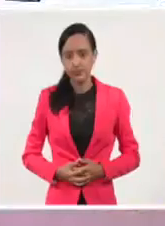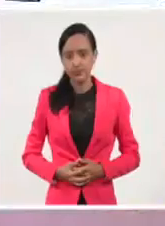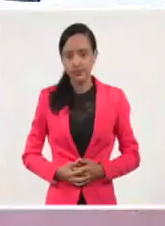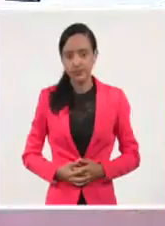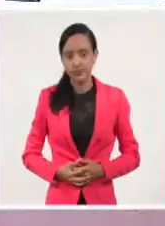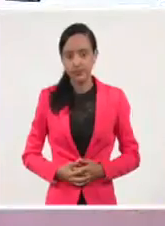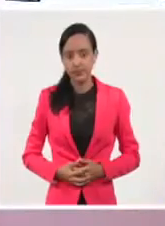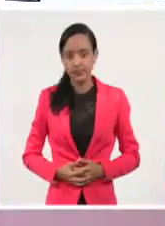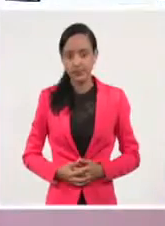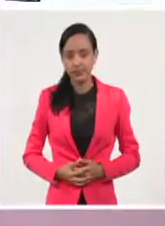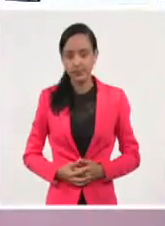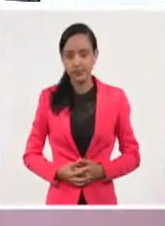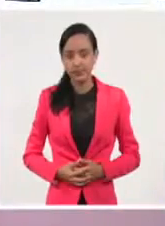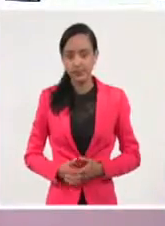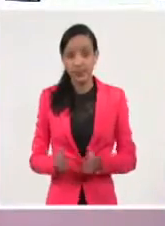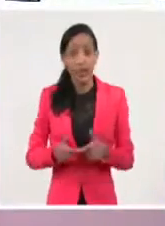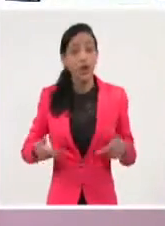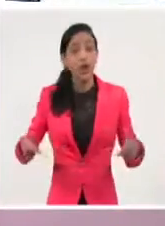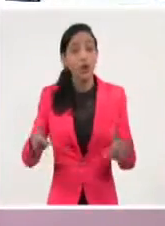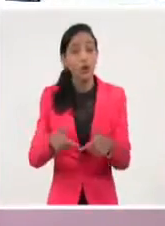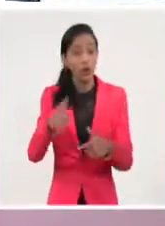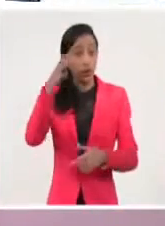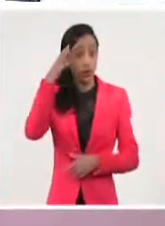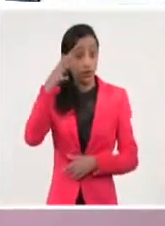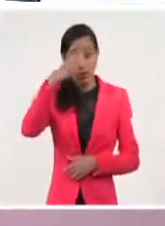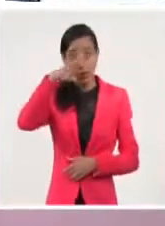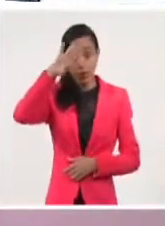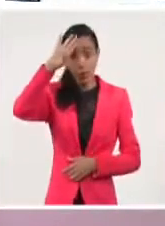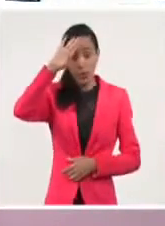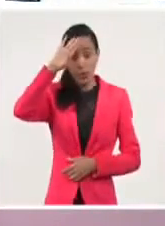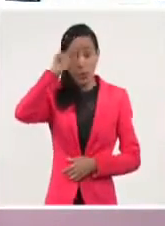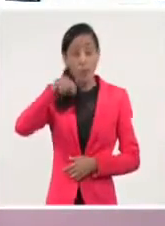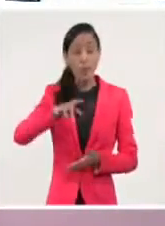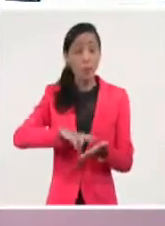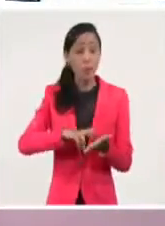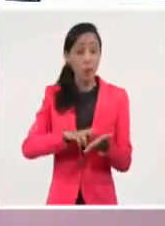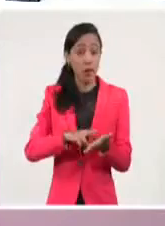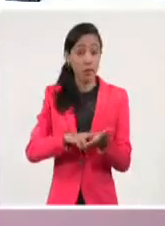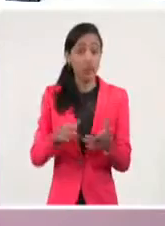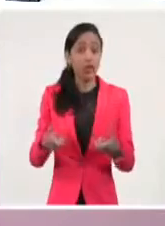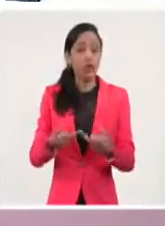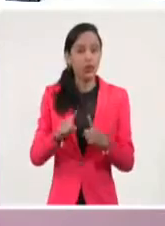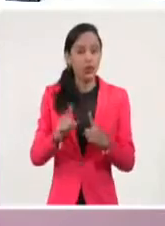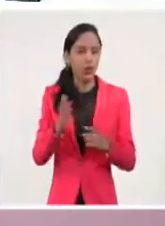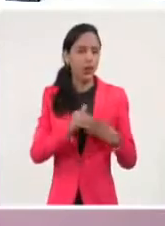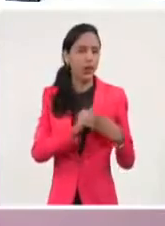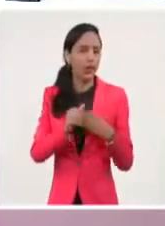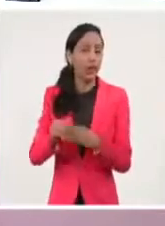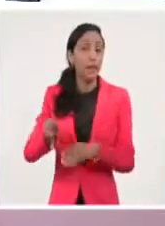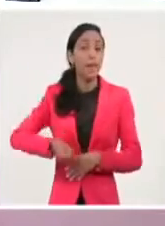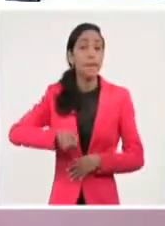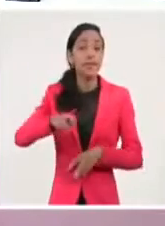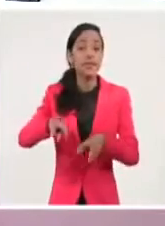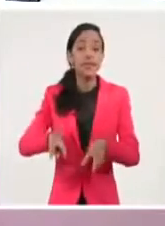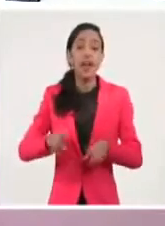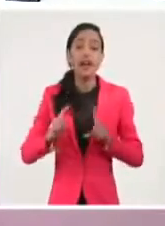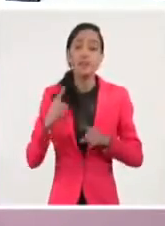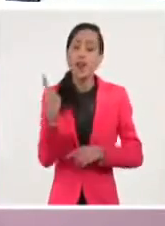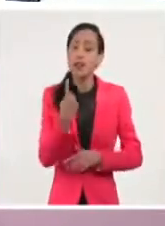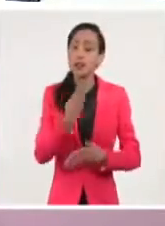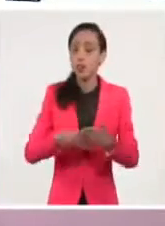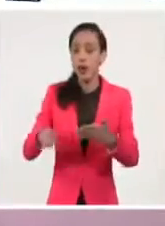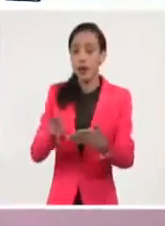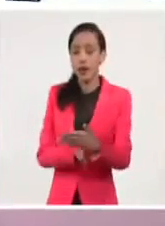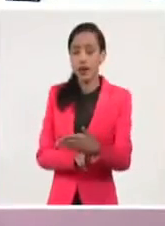El Consejo de Estado de la República de Cuba sesionó este martes encabezado por el presidente de la Asamblea Nacional del Poder Popular,